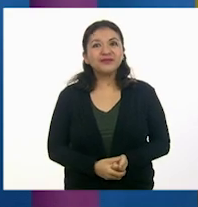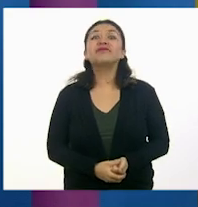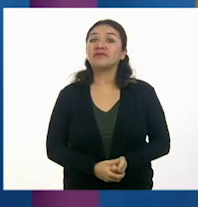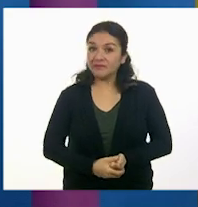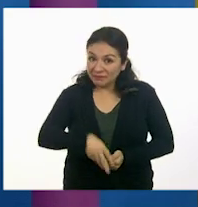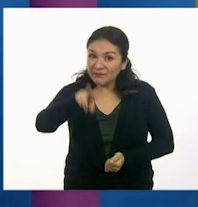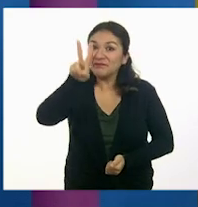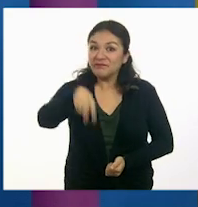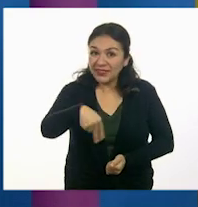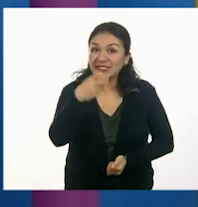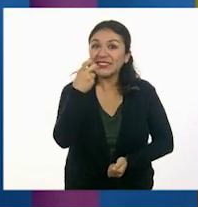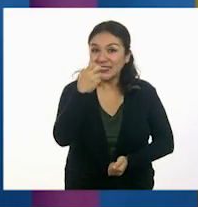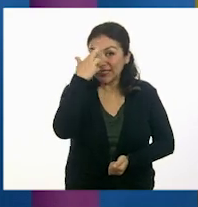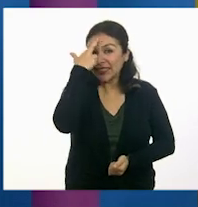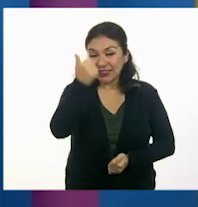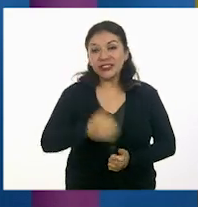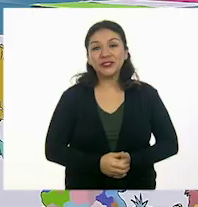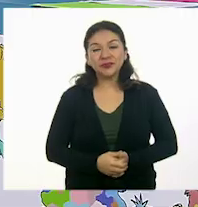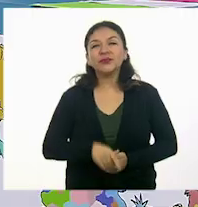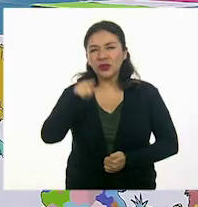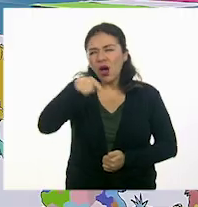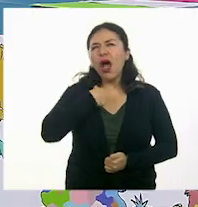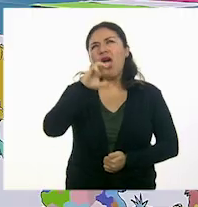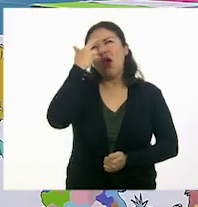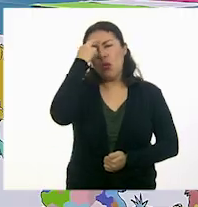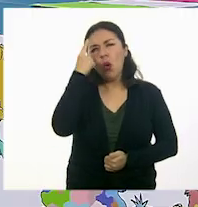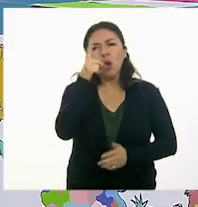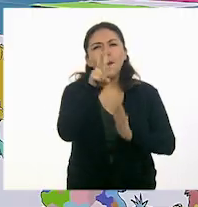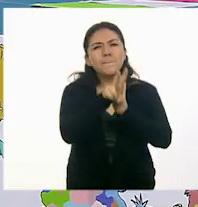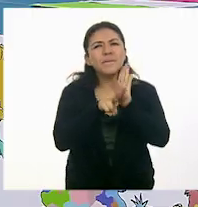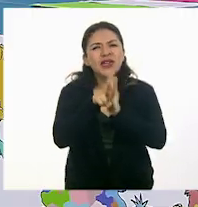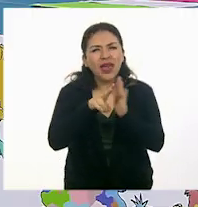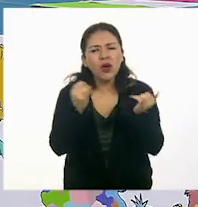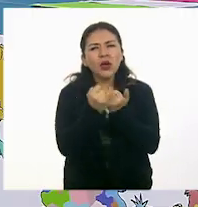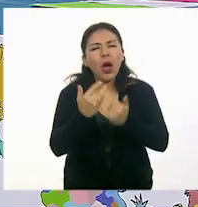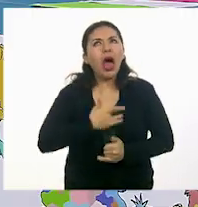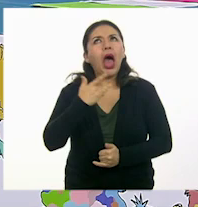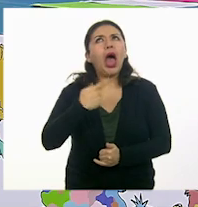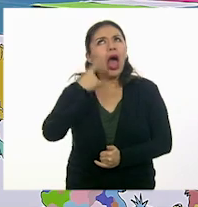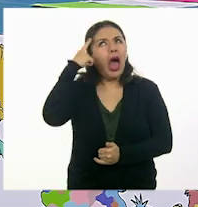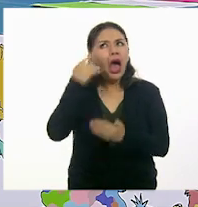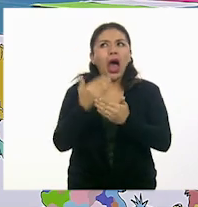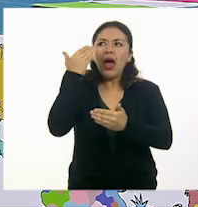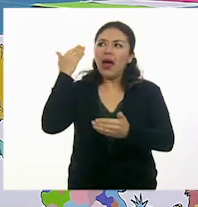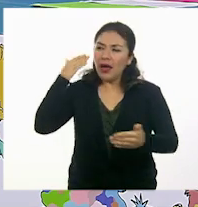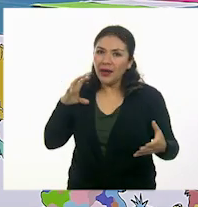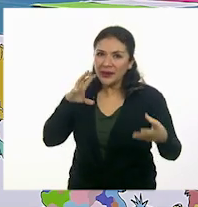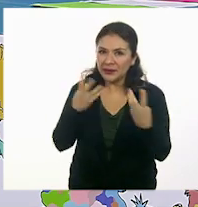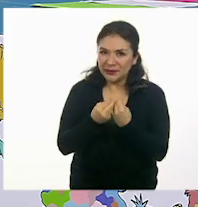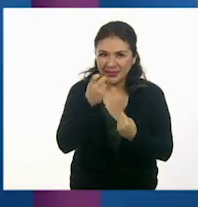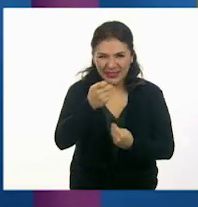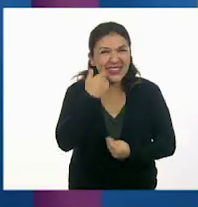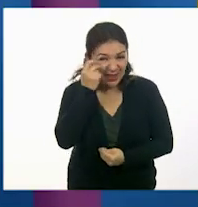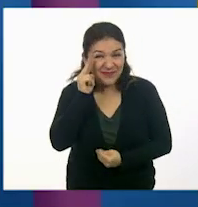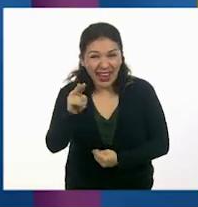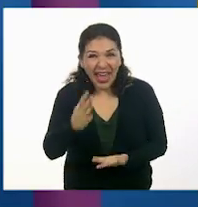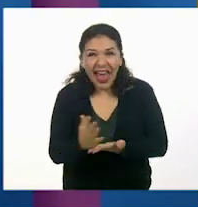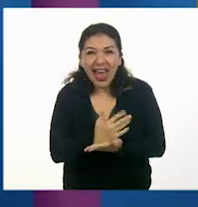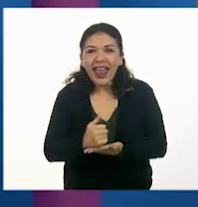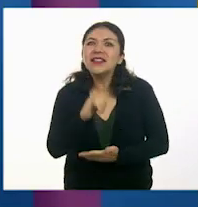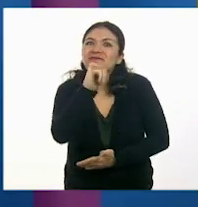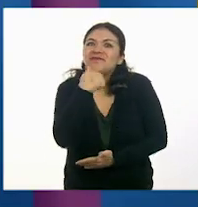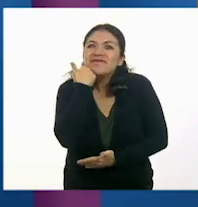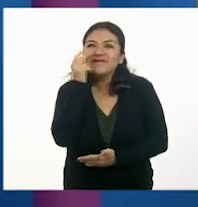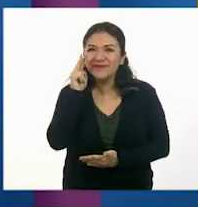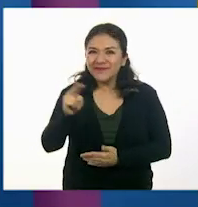claro que sí. Y recuerdo un video que nos va a ayudar a recapitular este momento. ¿Quieres verlo? Por supuesto que sí.